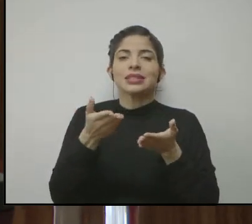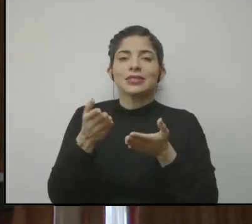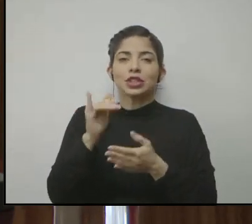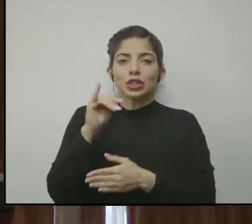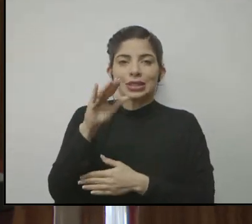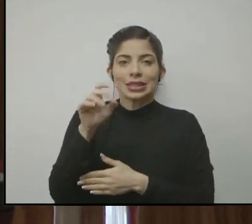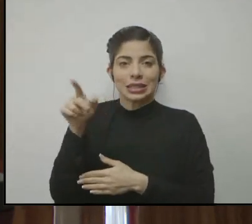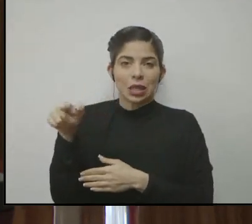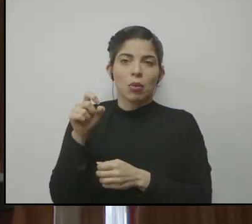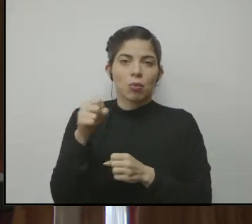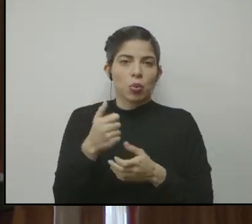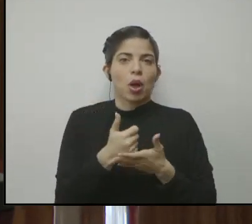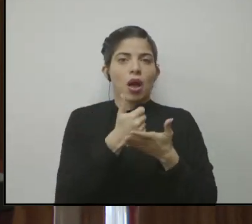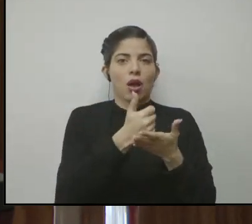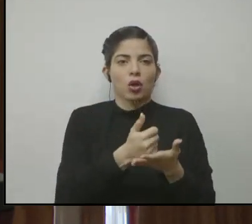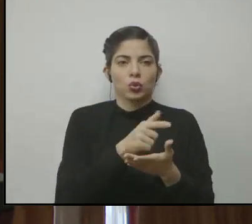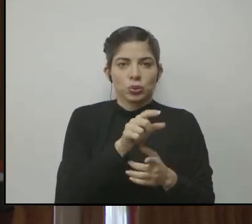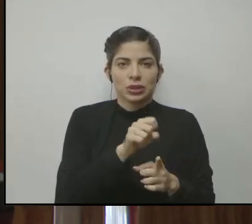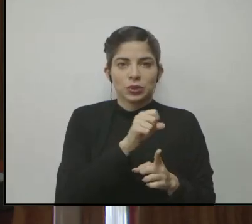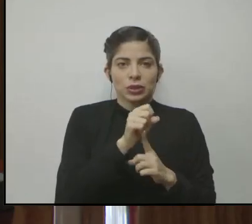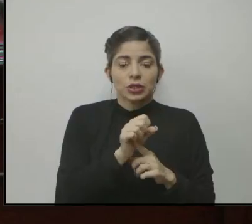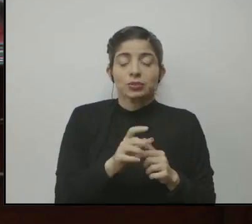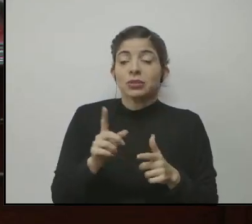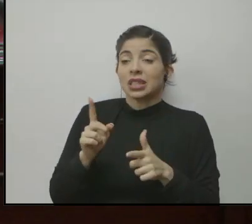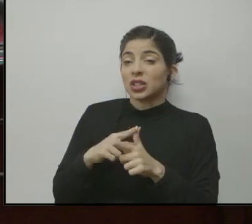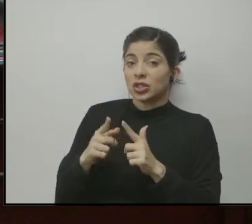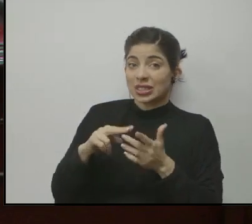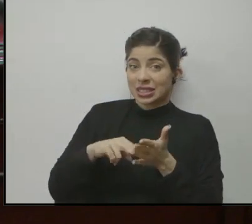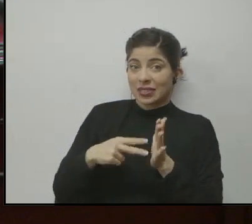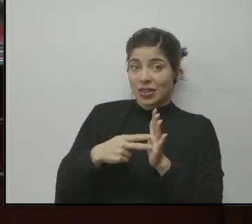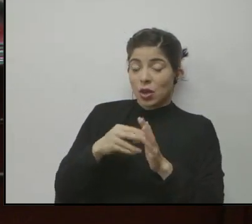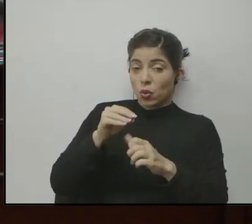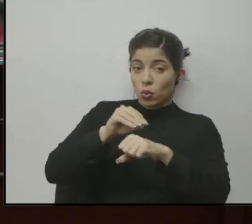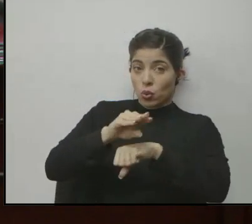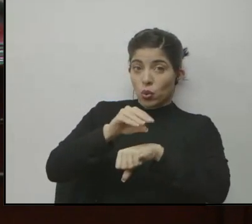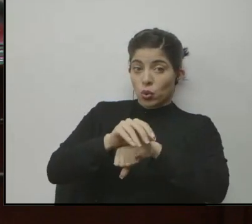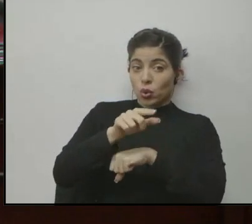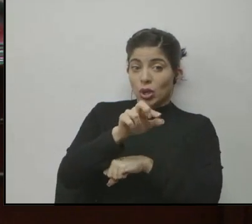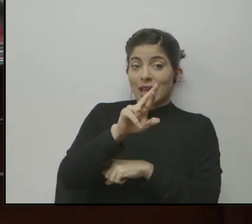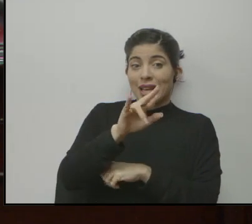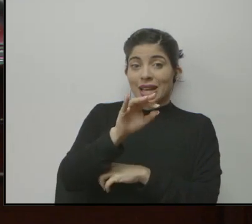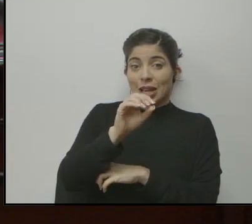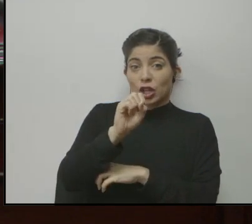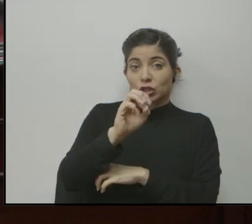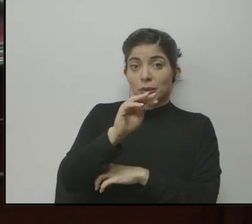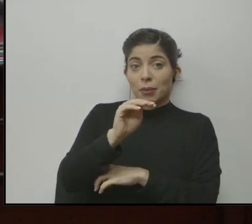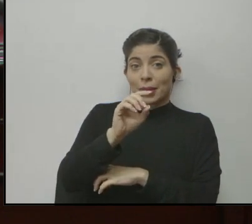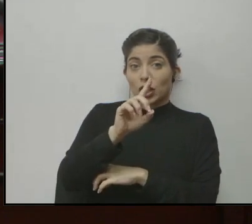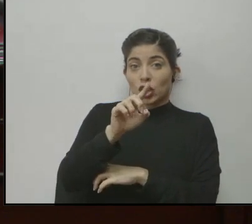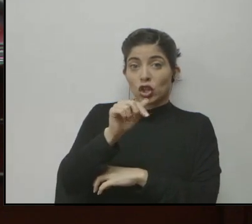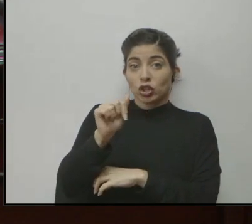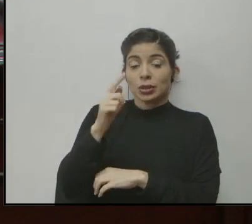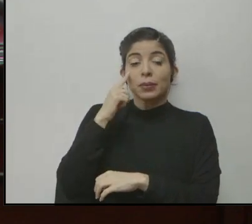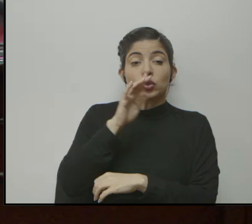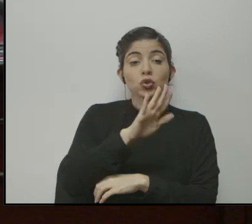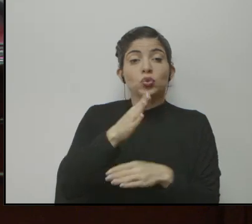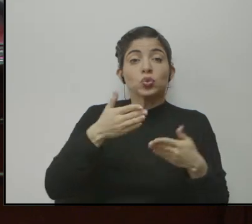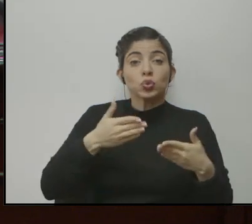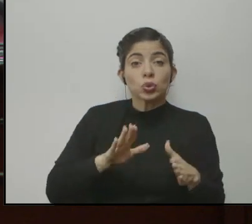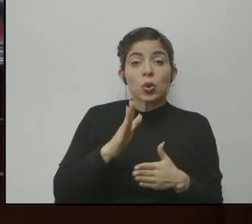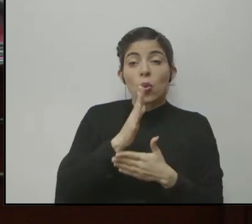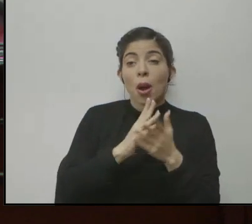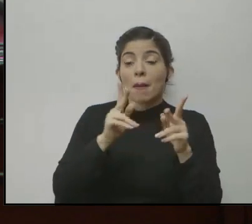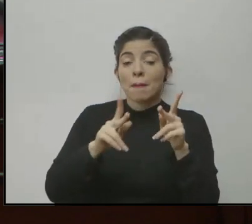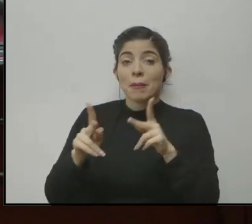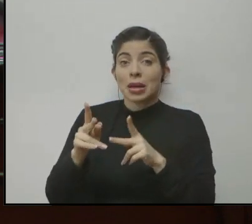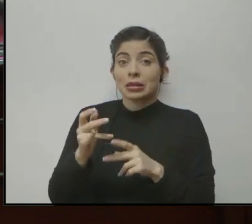ICE donde le pueden ayudar con esta situación. Entonces podríamos orientar a Ríos Mendoza para que sus hijos y personas que tengan la misma